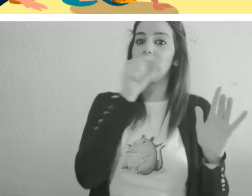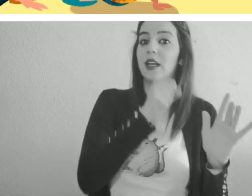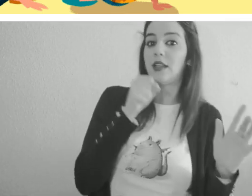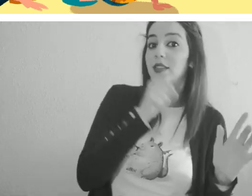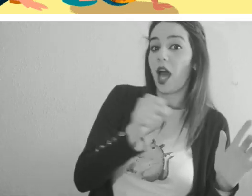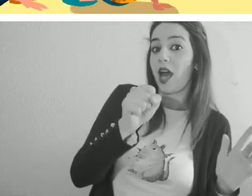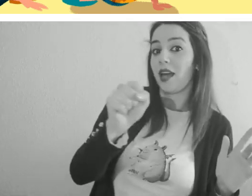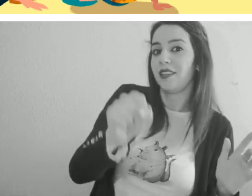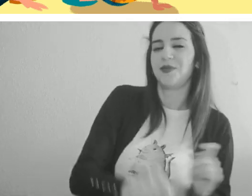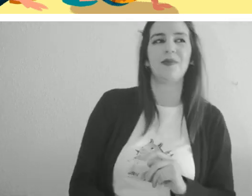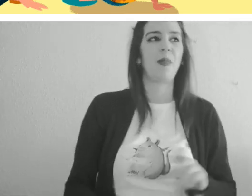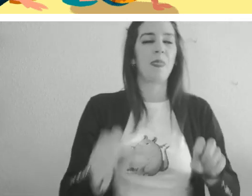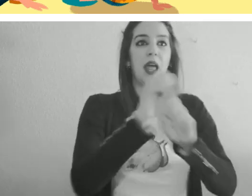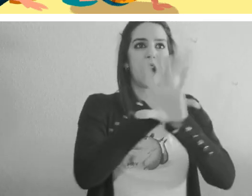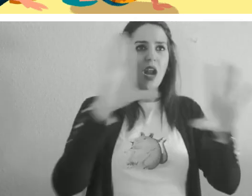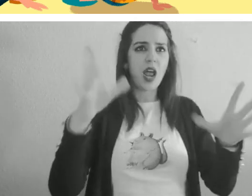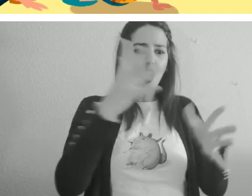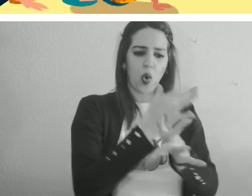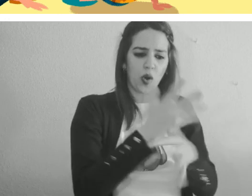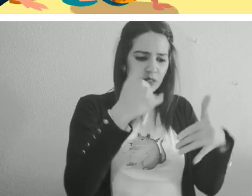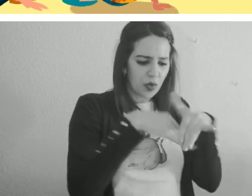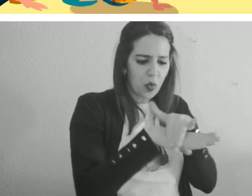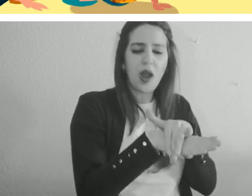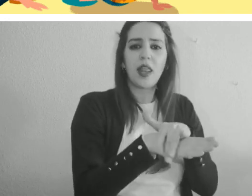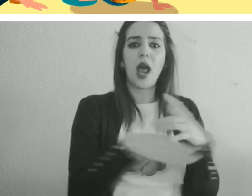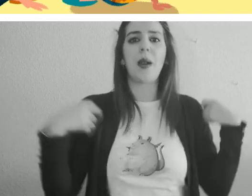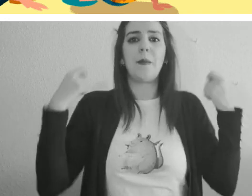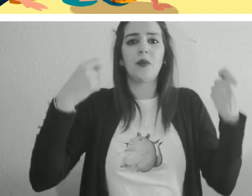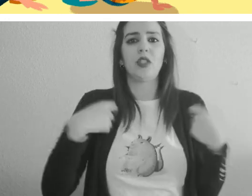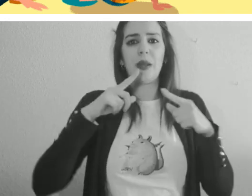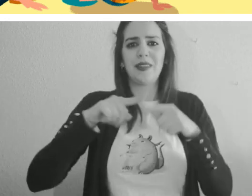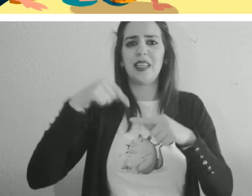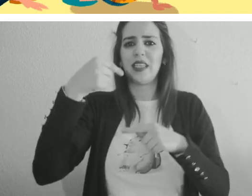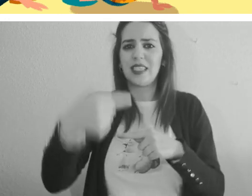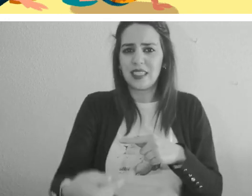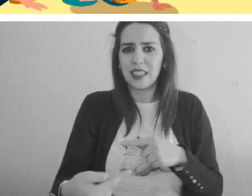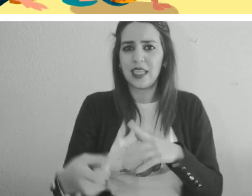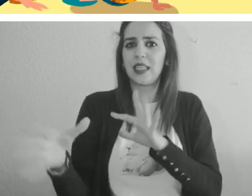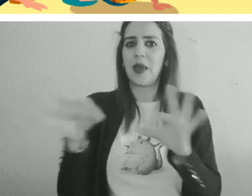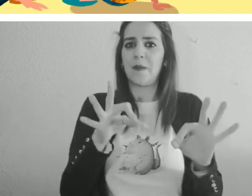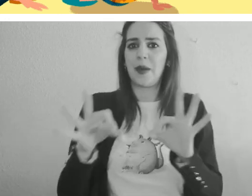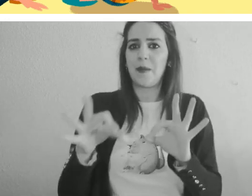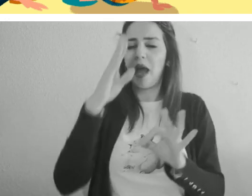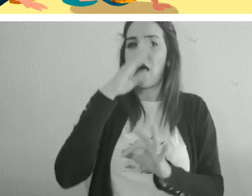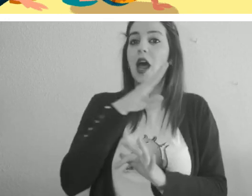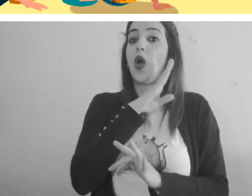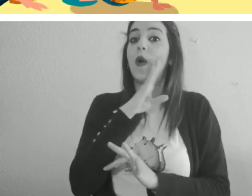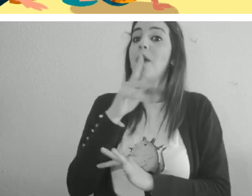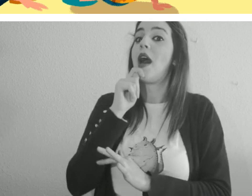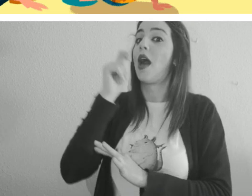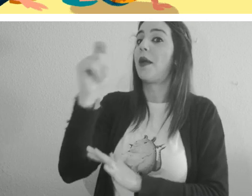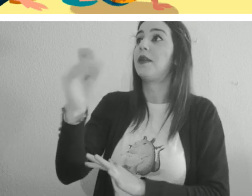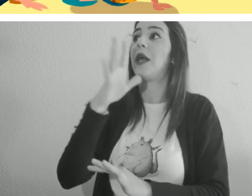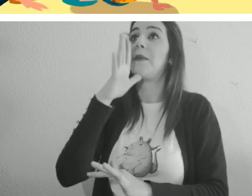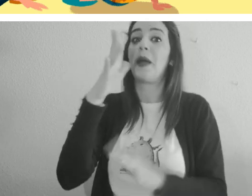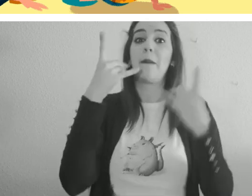recoge su juguete, prepara la mochila para el día siguiente y avisa a su padre para ir al parque a jugar con sus amigos.